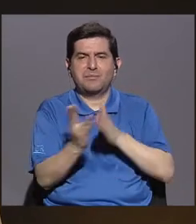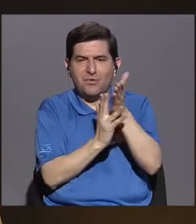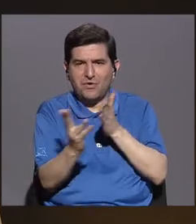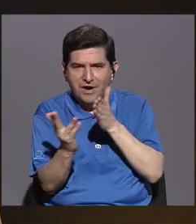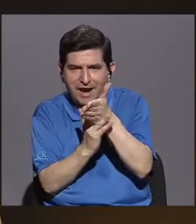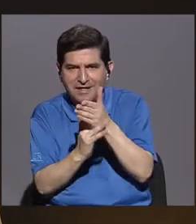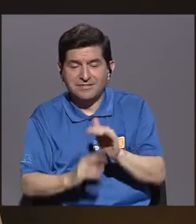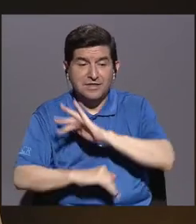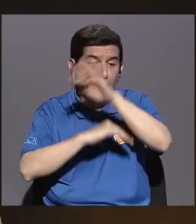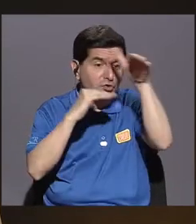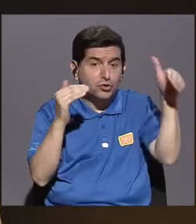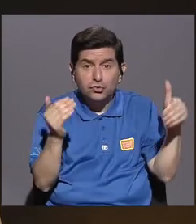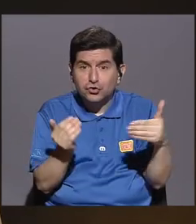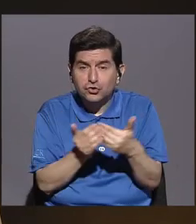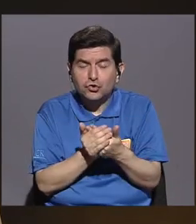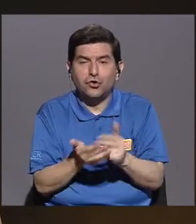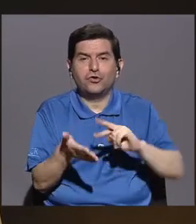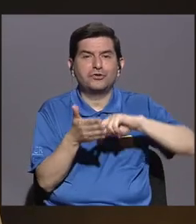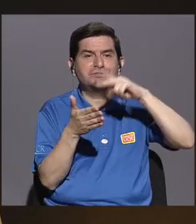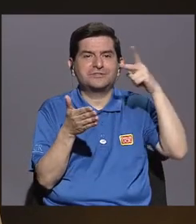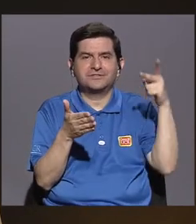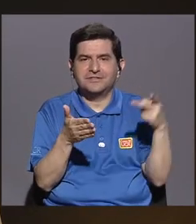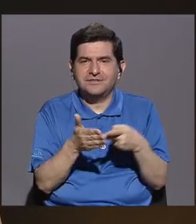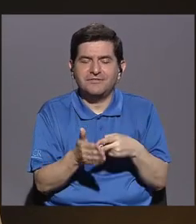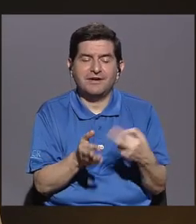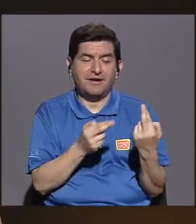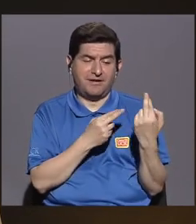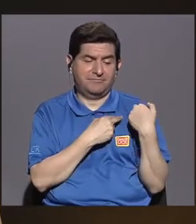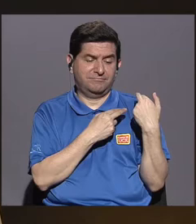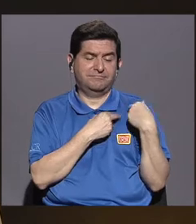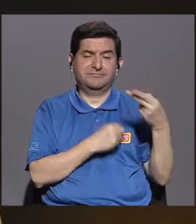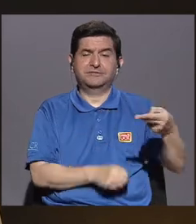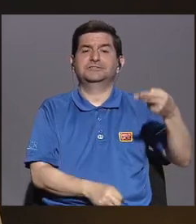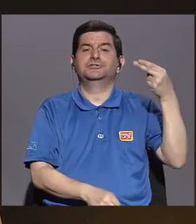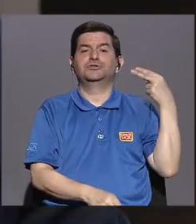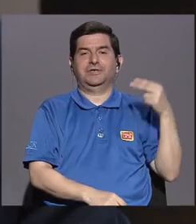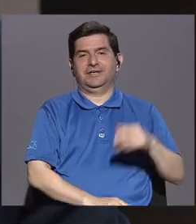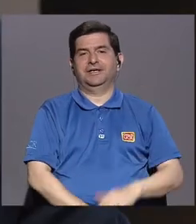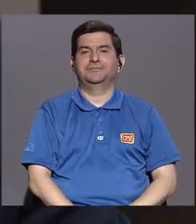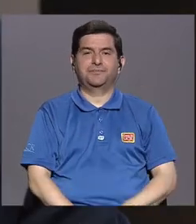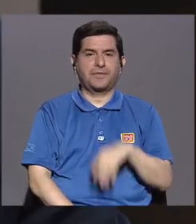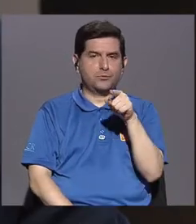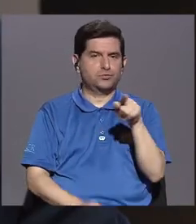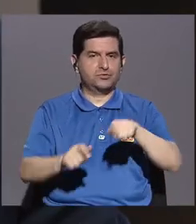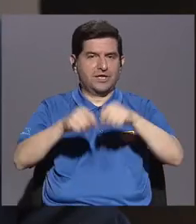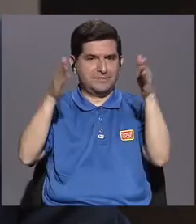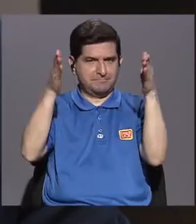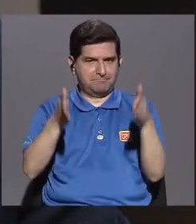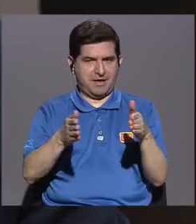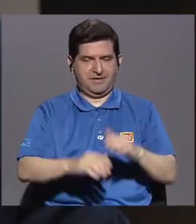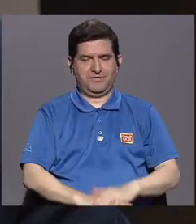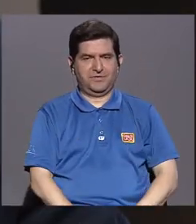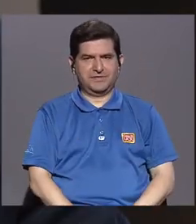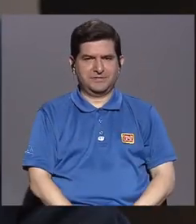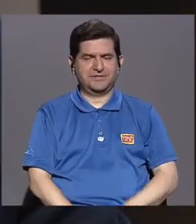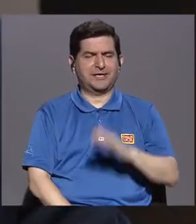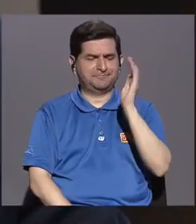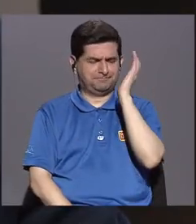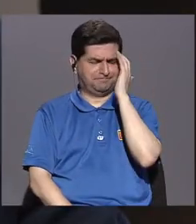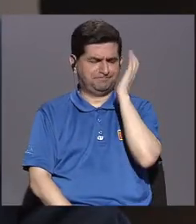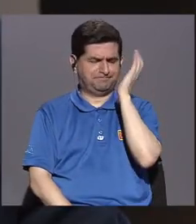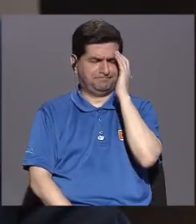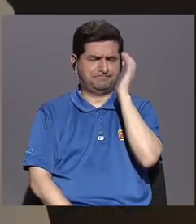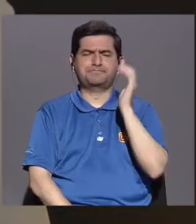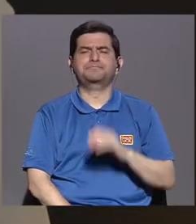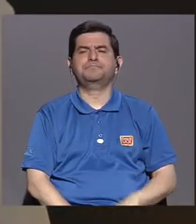y todo eso nos implica una responsabilidad histórica. Vos como periodista seguro sos consciente